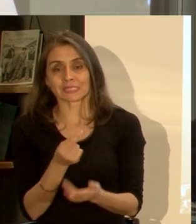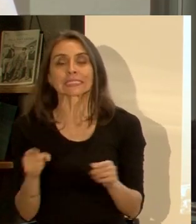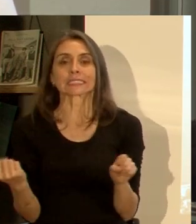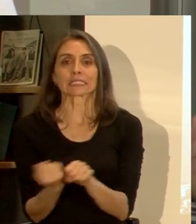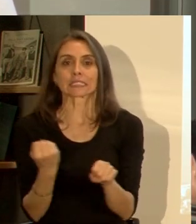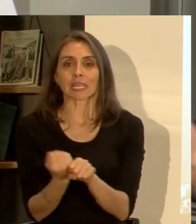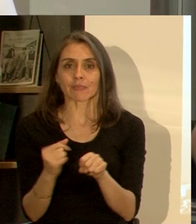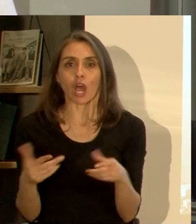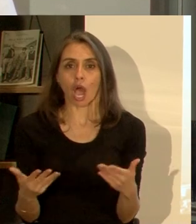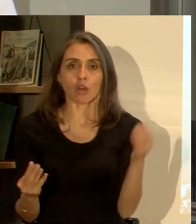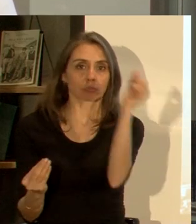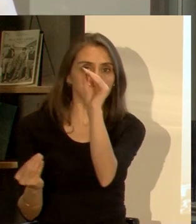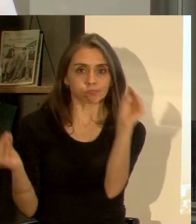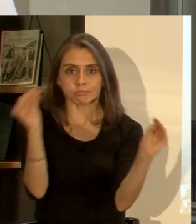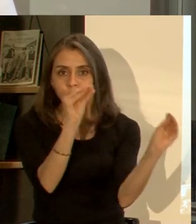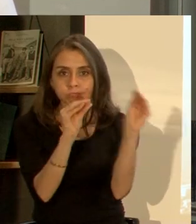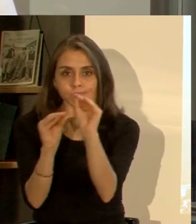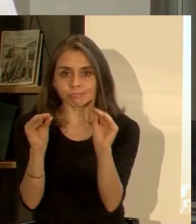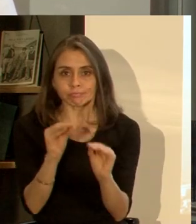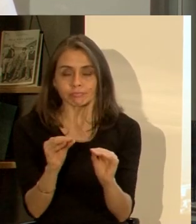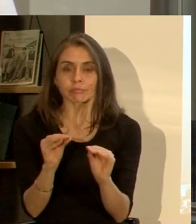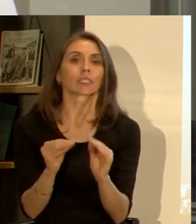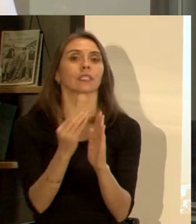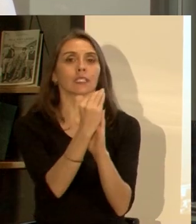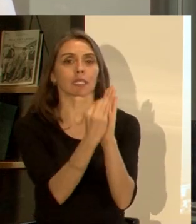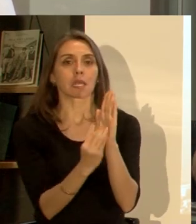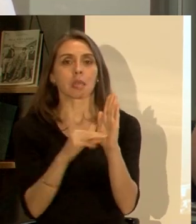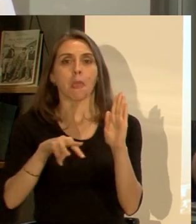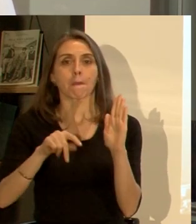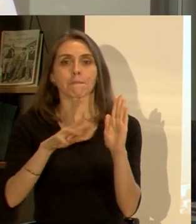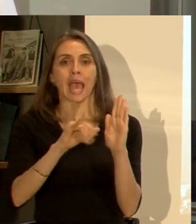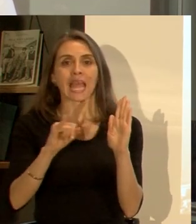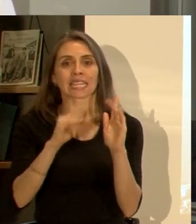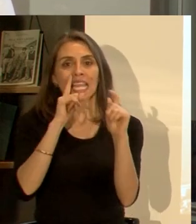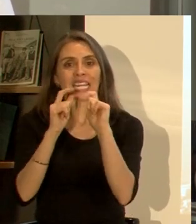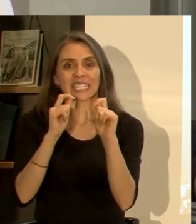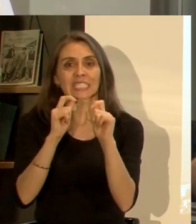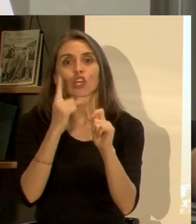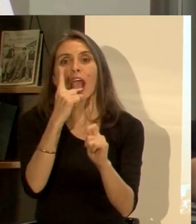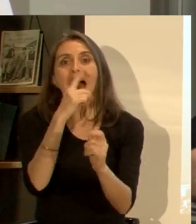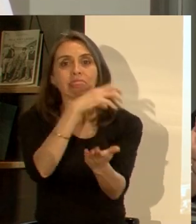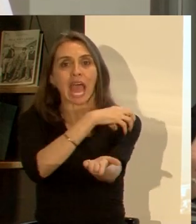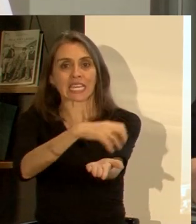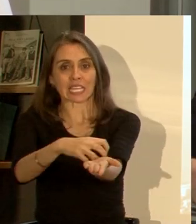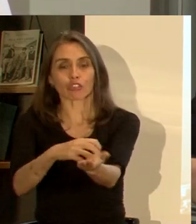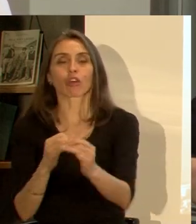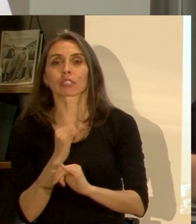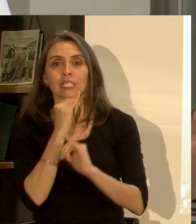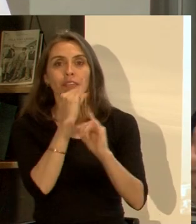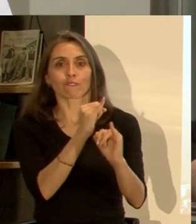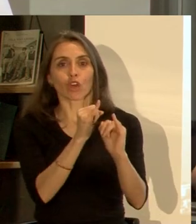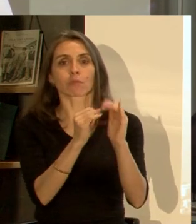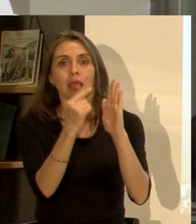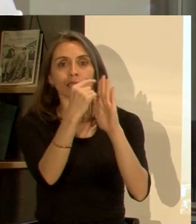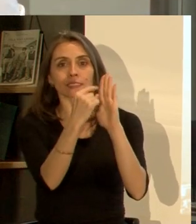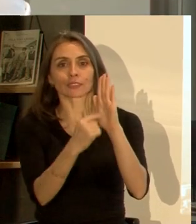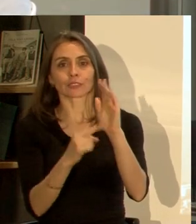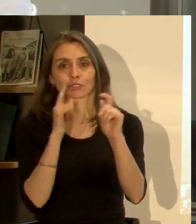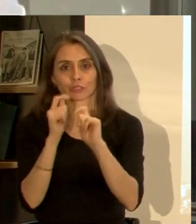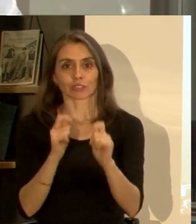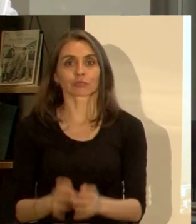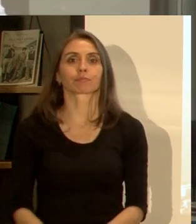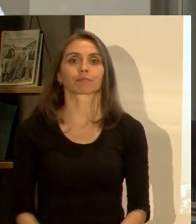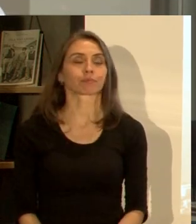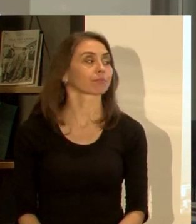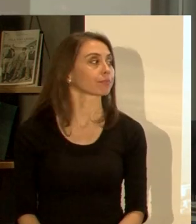estamos trabajando en este momento y se está haciendo a través de una matriz de riesgo regional de tal manera que a cada región se le va a informar de manera particular sobre sus riesgos